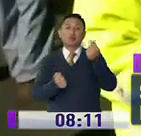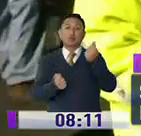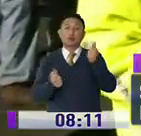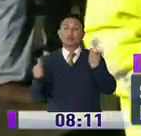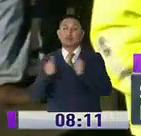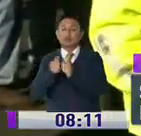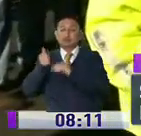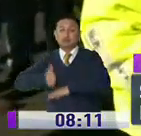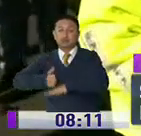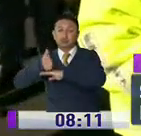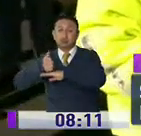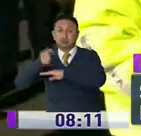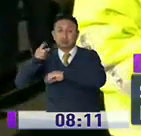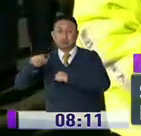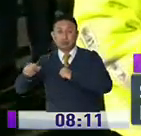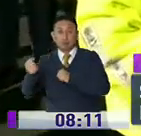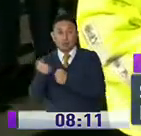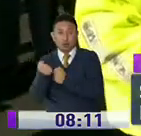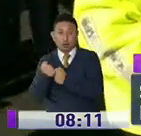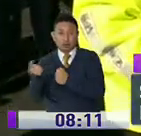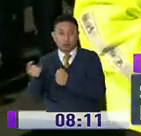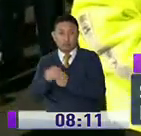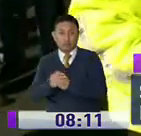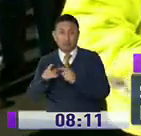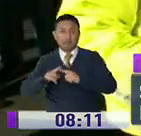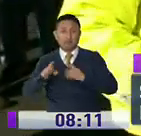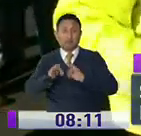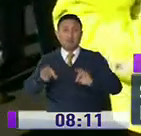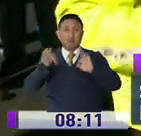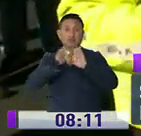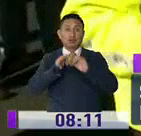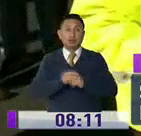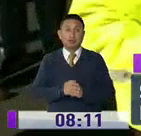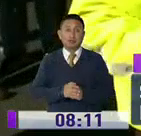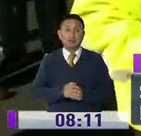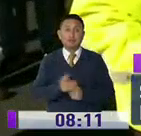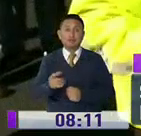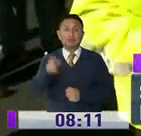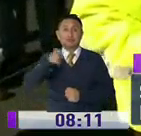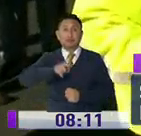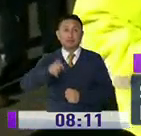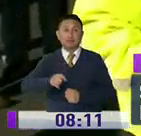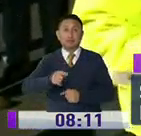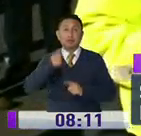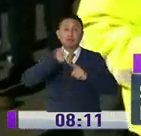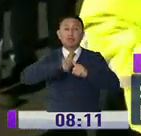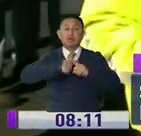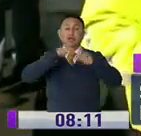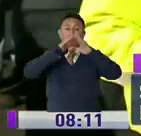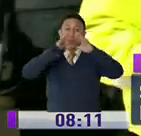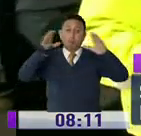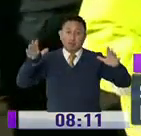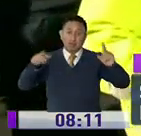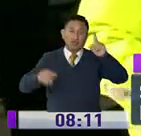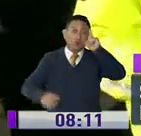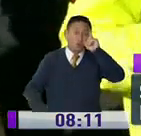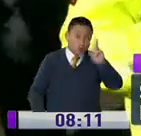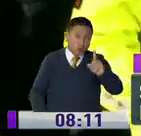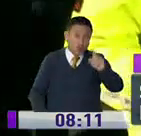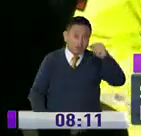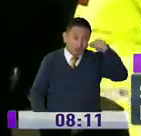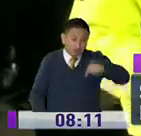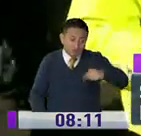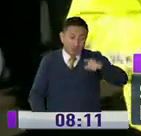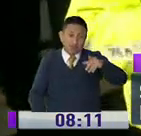Intendencia, vamos a apoyarles en este trabajo, pero lo más importante es que el uso del mercado mayorista se haga exclusivamente para